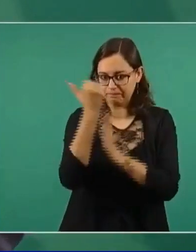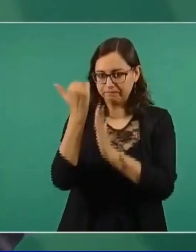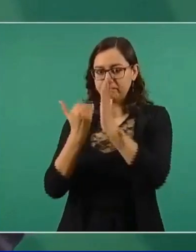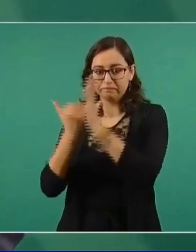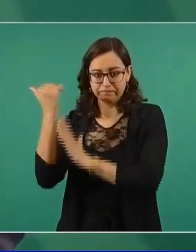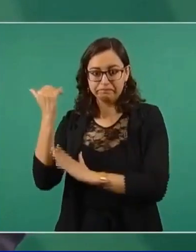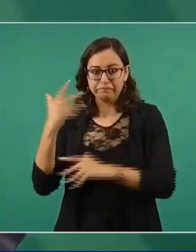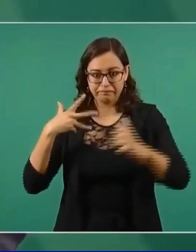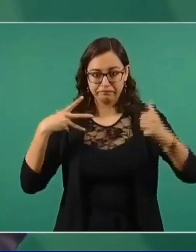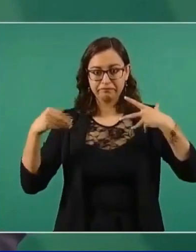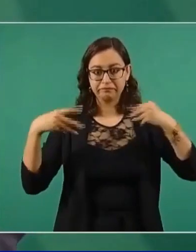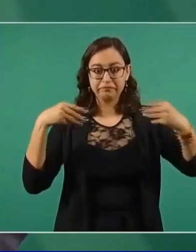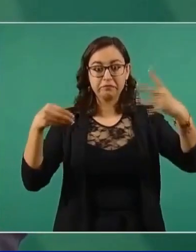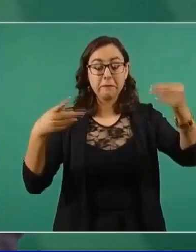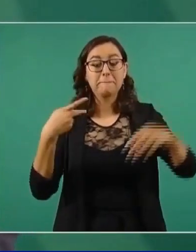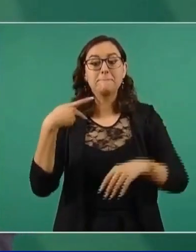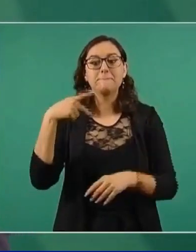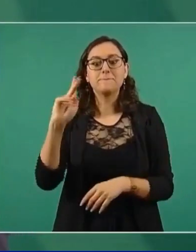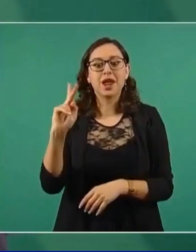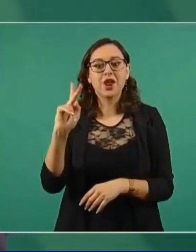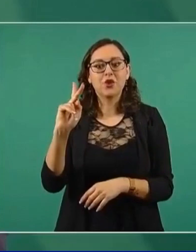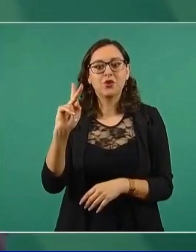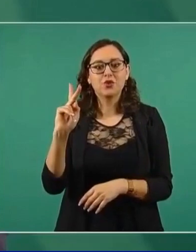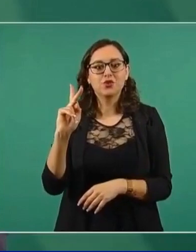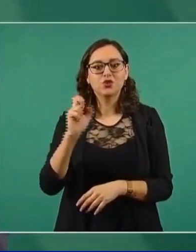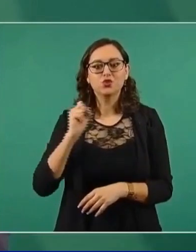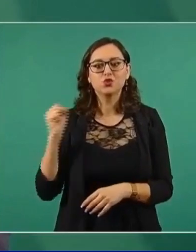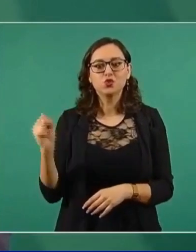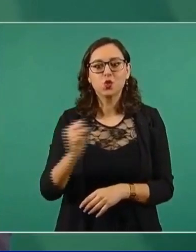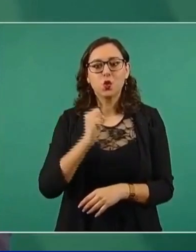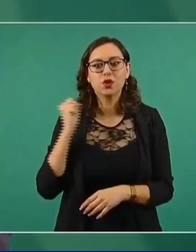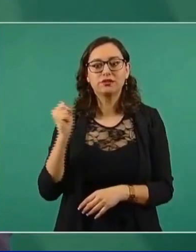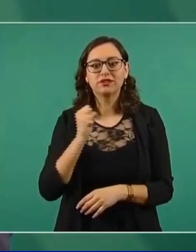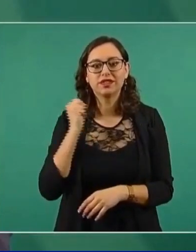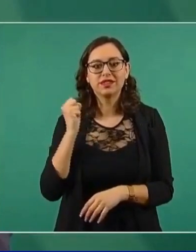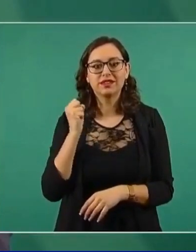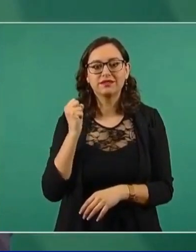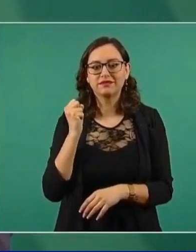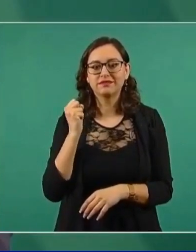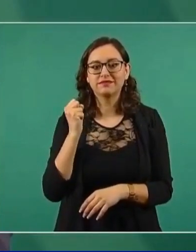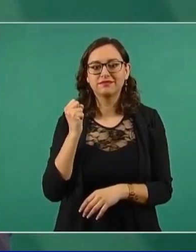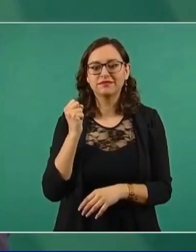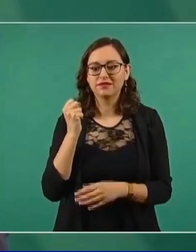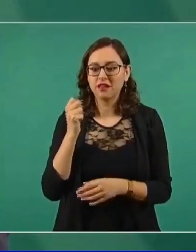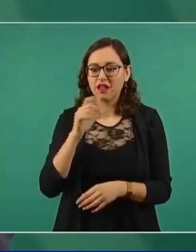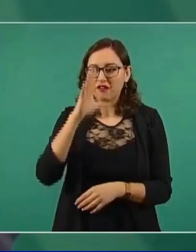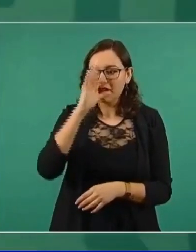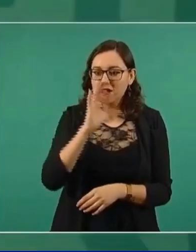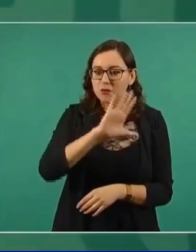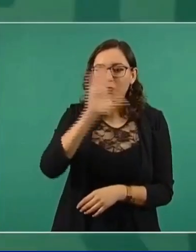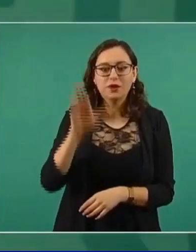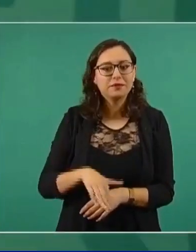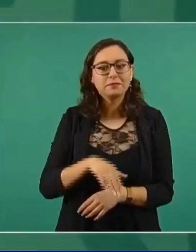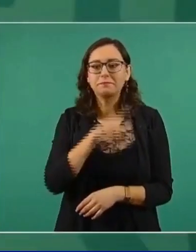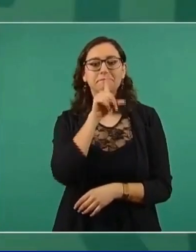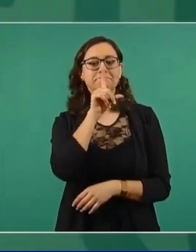afortunadamente no tenemos incrementos en fallecidos,